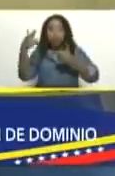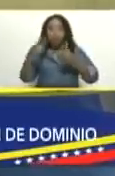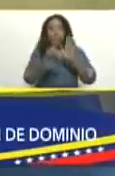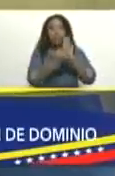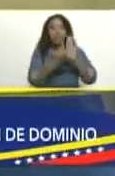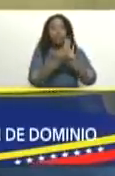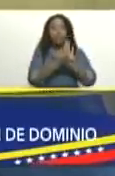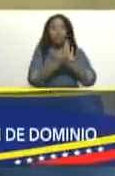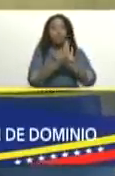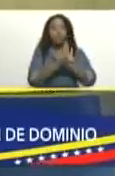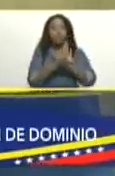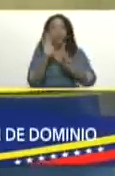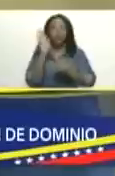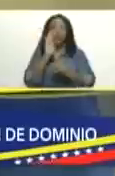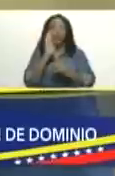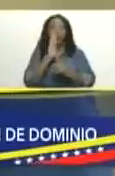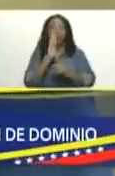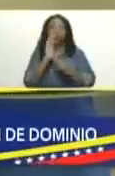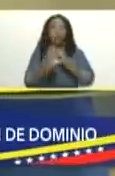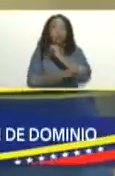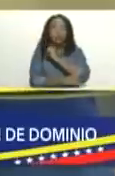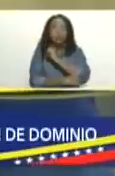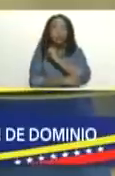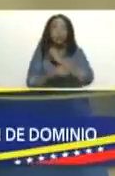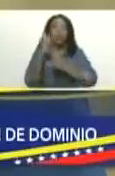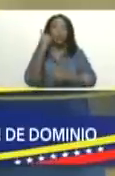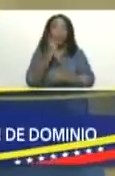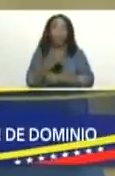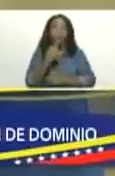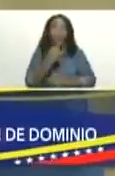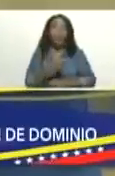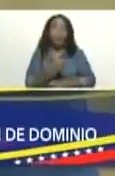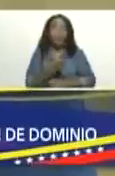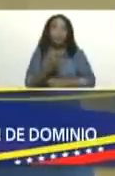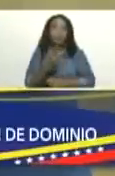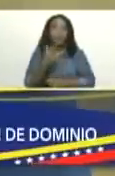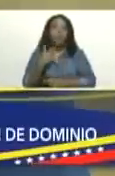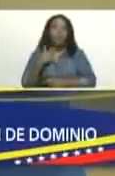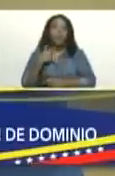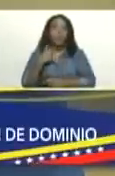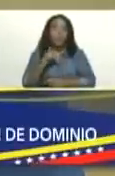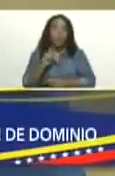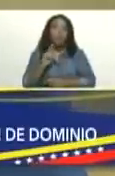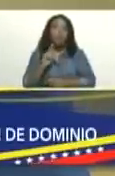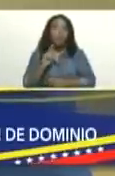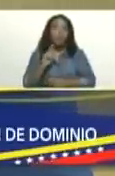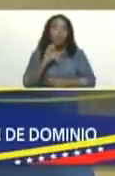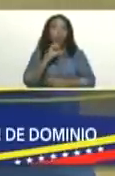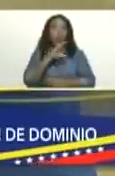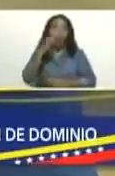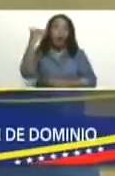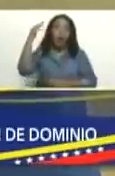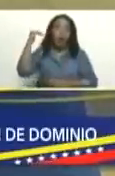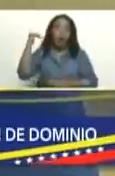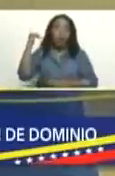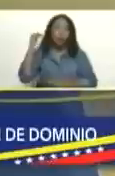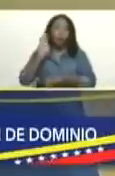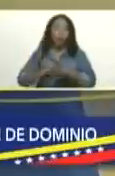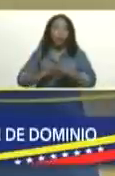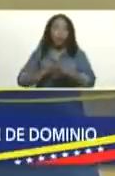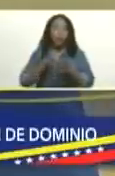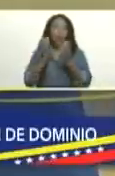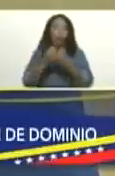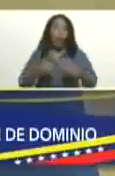y en este caso la corrupción ¿no? debemos decir que tenemos antecedentes esta norma las Naciones